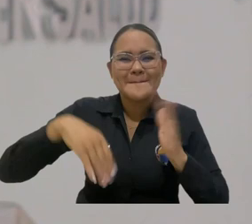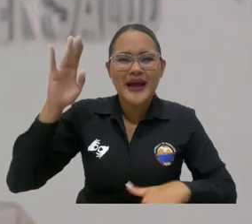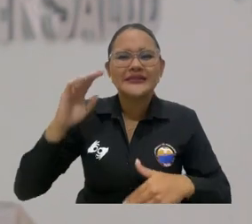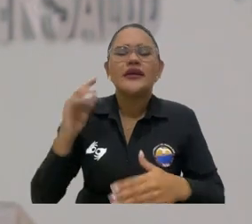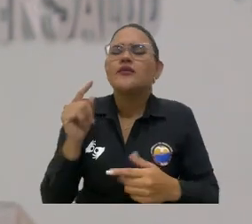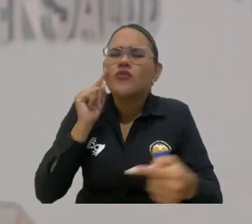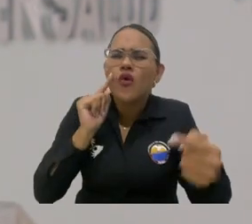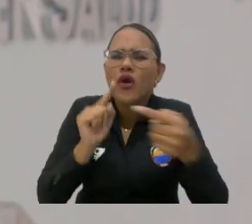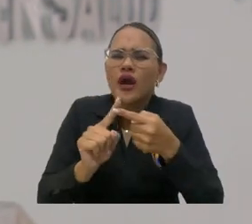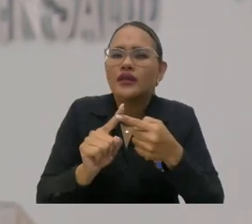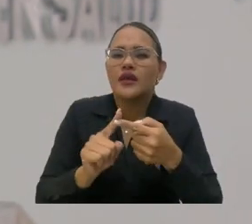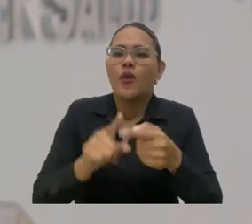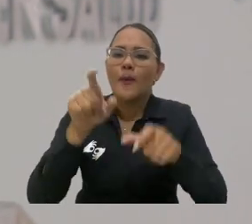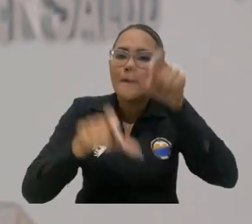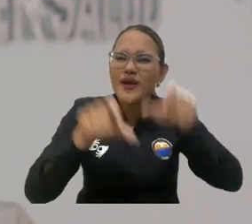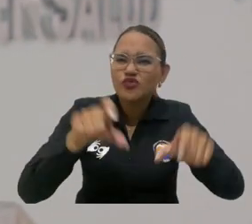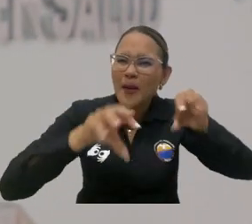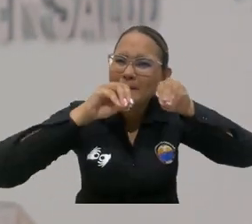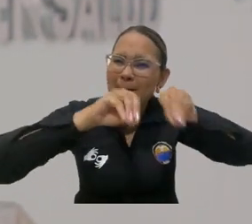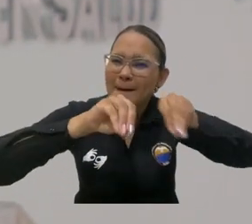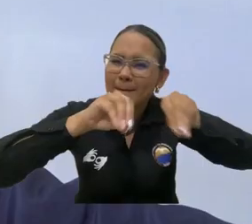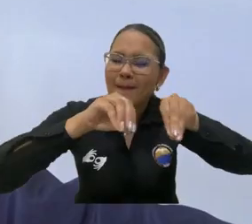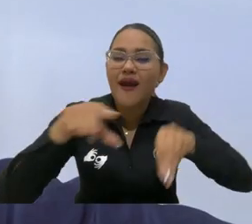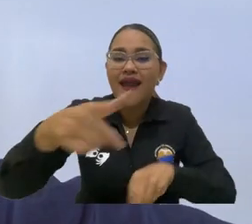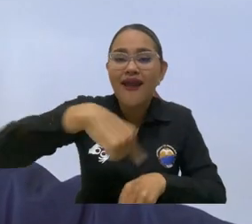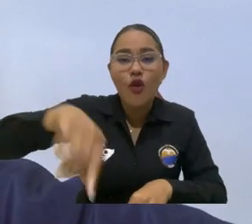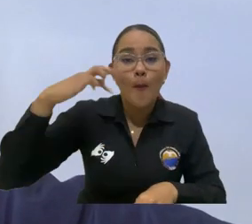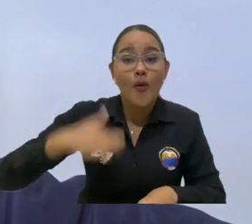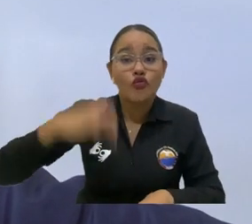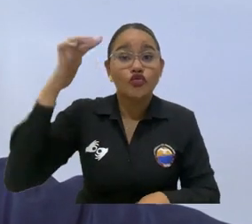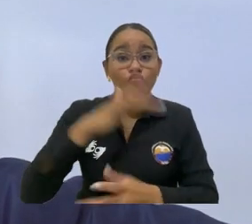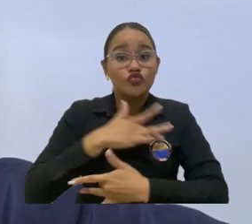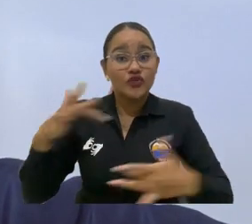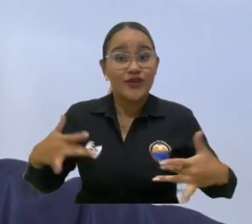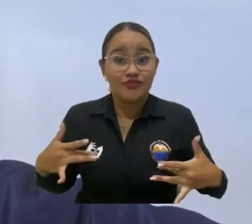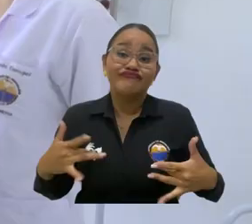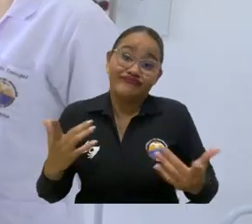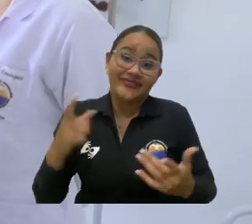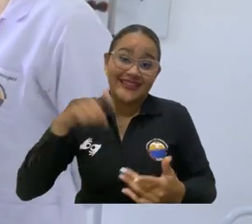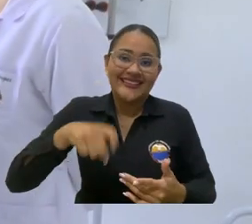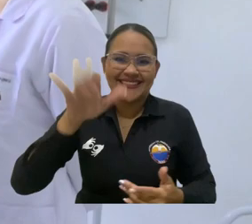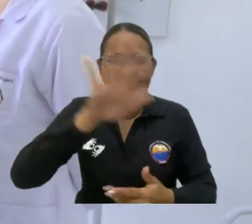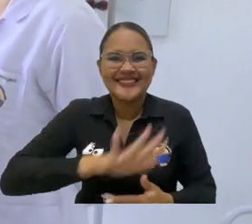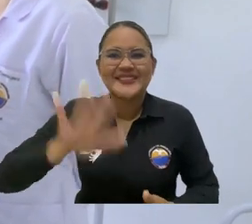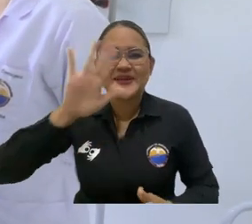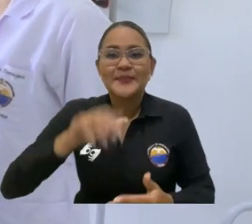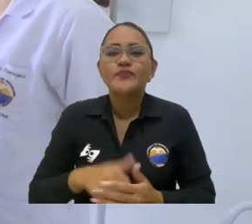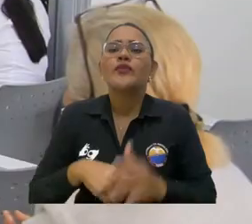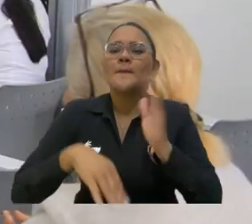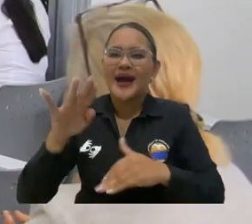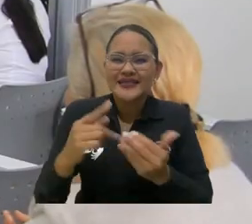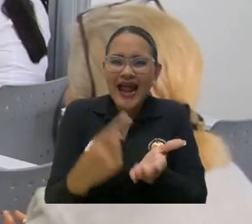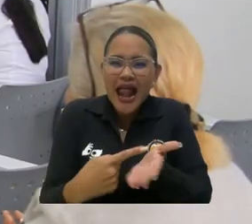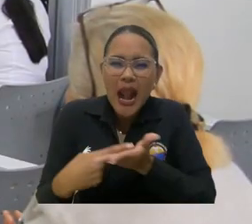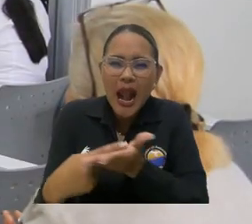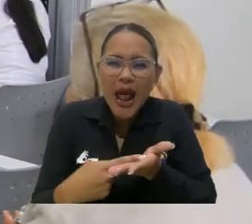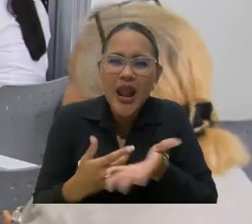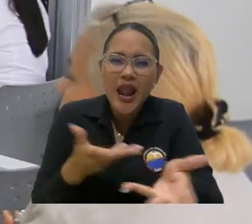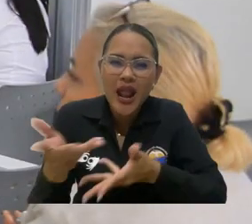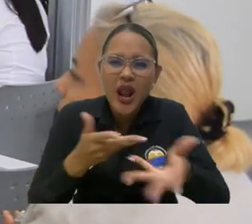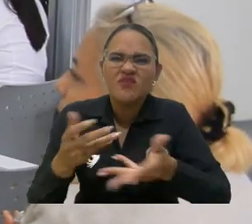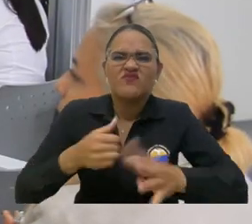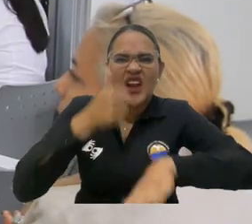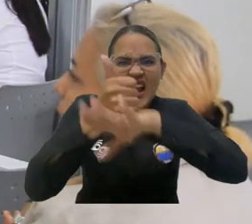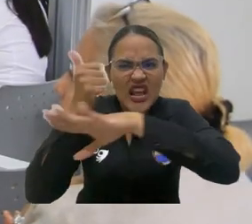y sobre todo pensando siempre en formar excelentes profesionales para el área de la salud que requiere el territorio. El espacio de